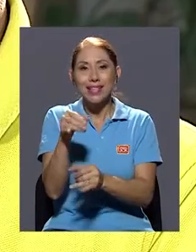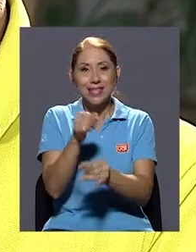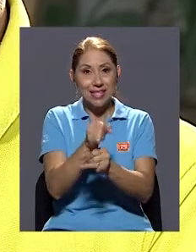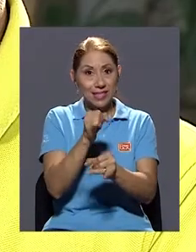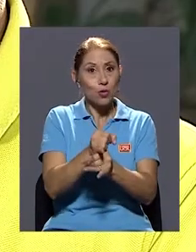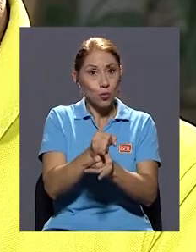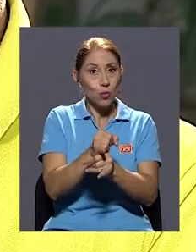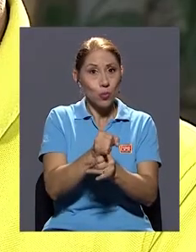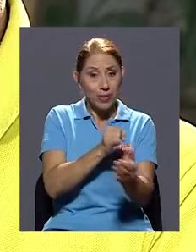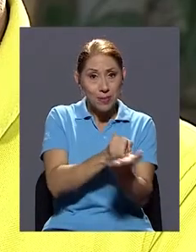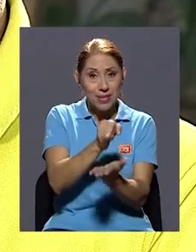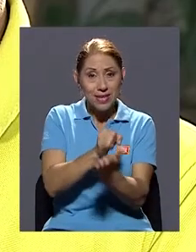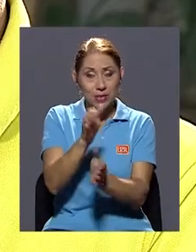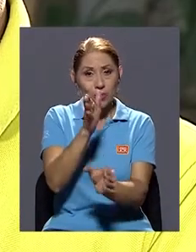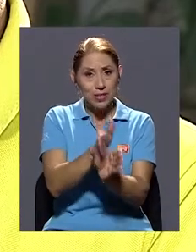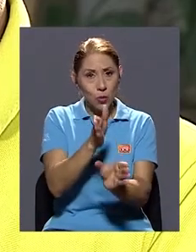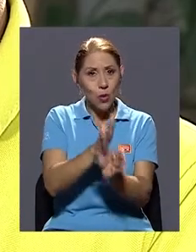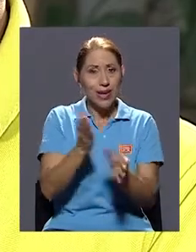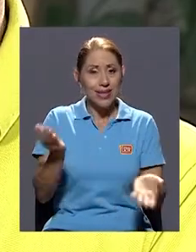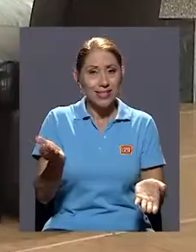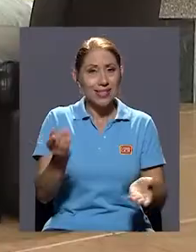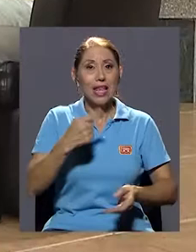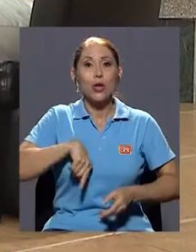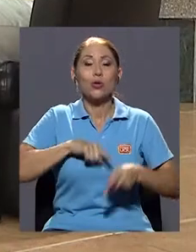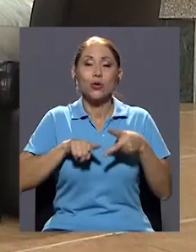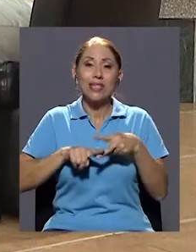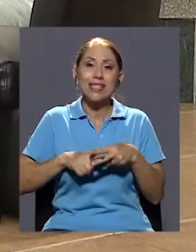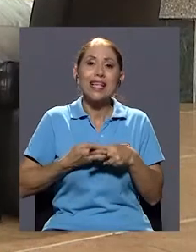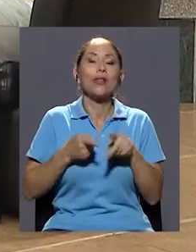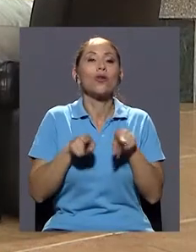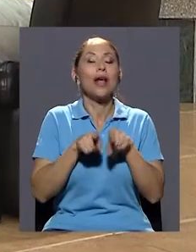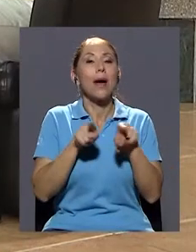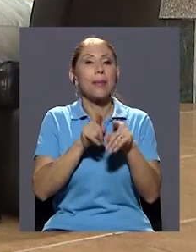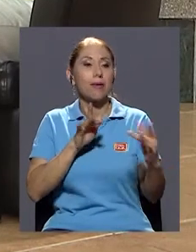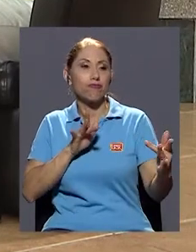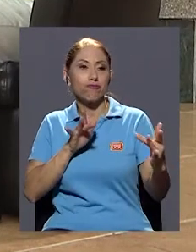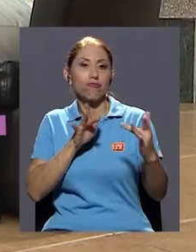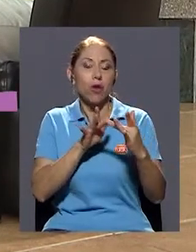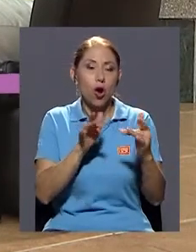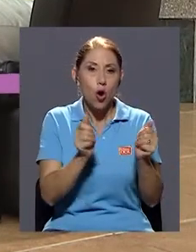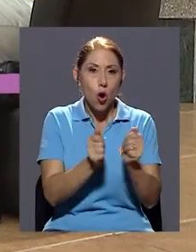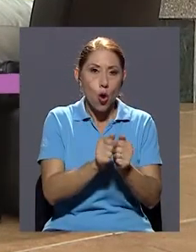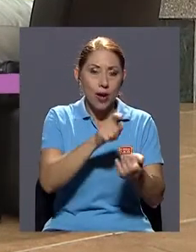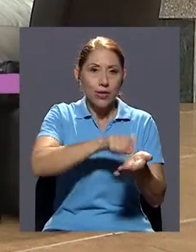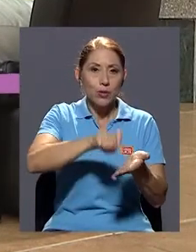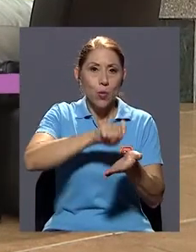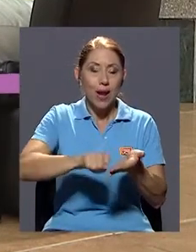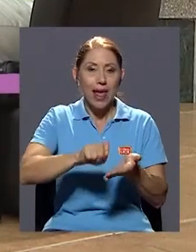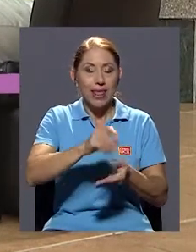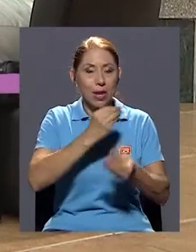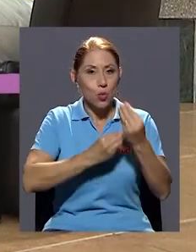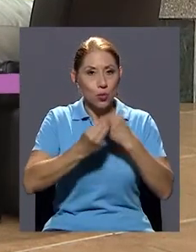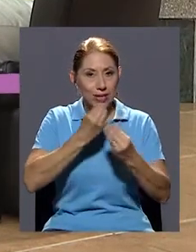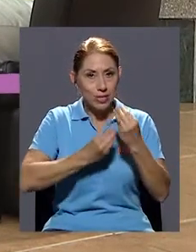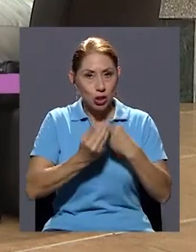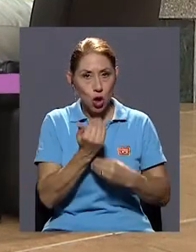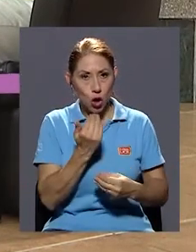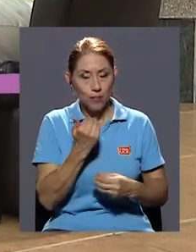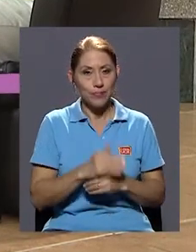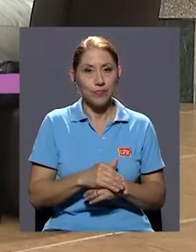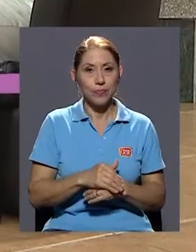del Instituto de Investigaciones Psicológicas y estamos iniciando una colaboración también con la Escuela de Nutrición.